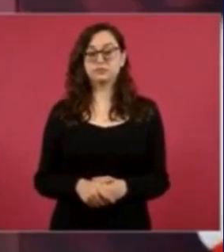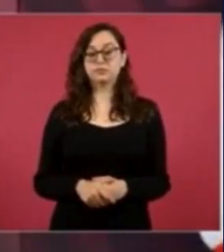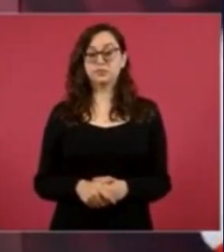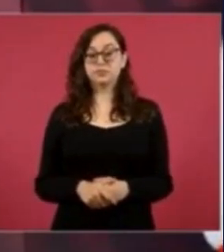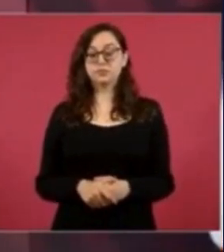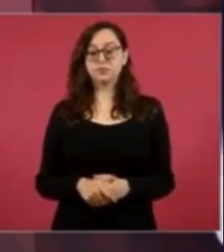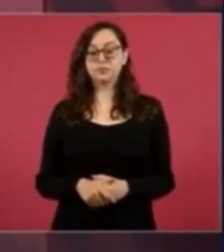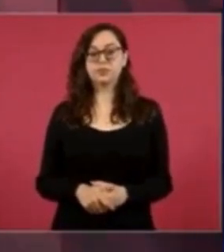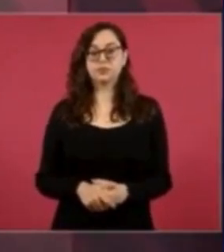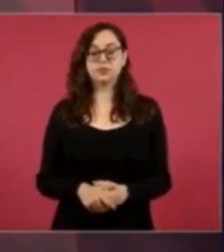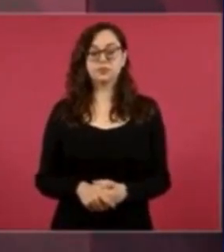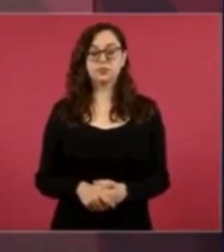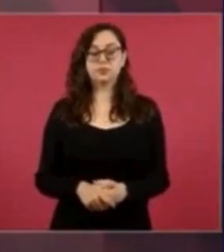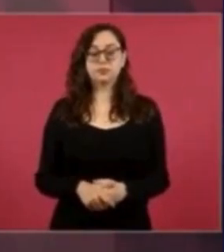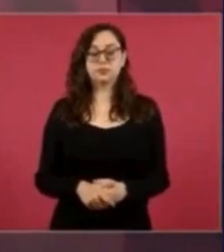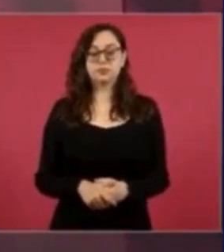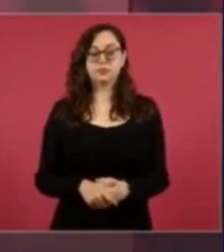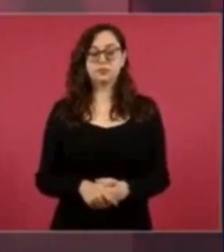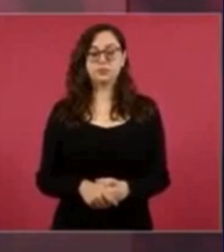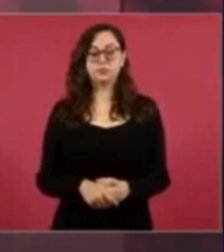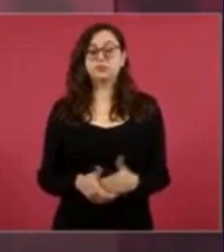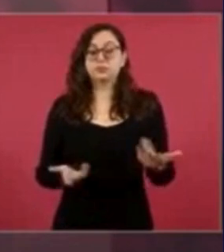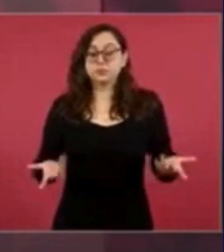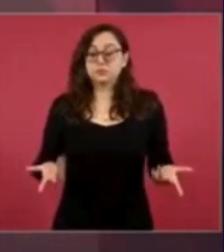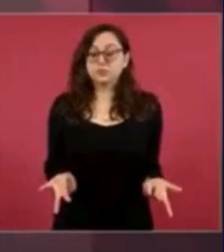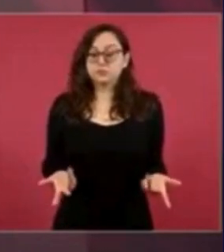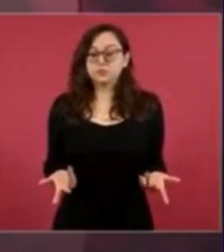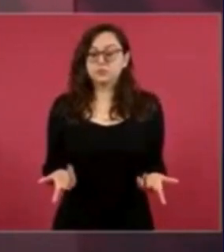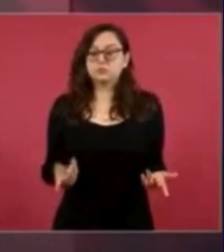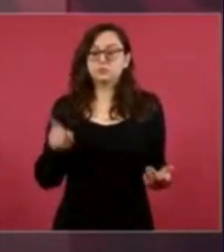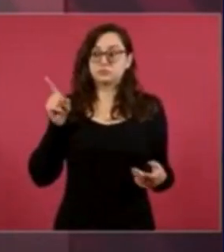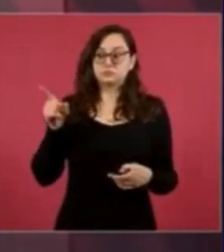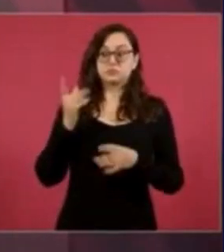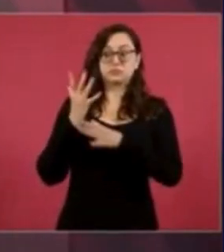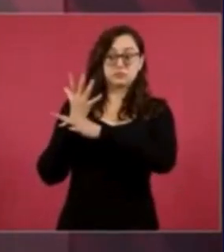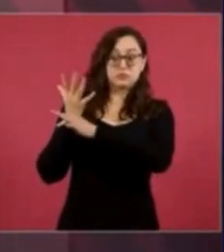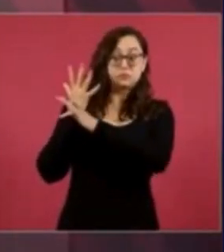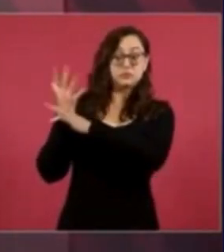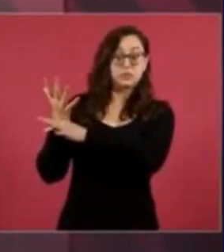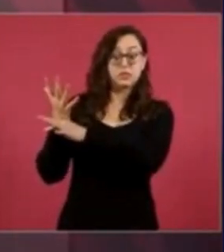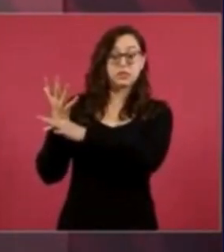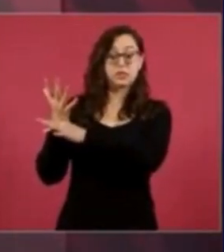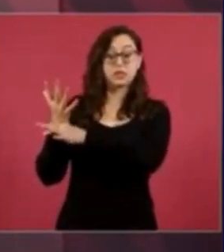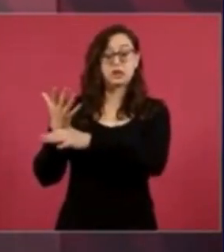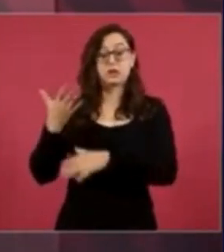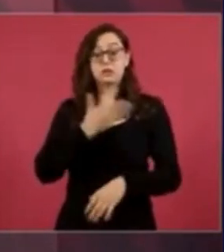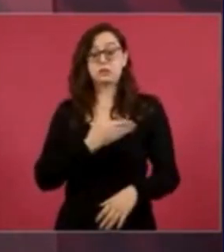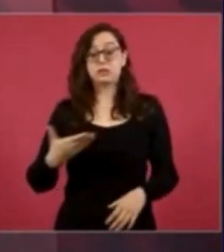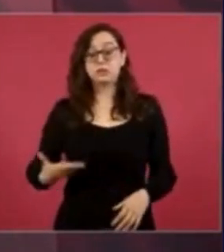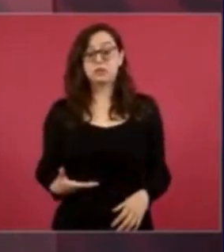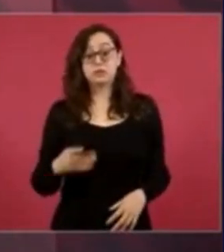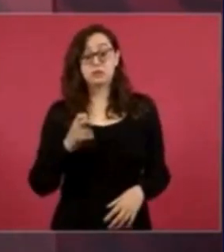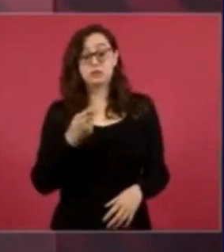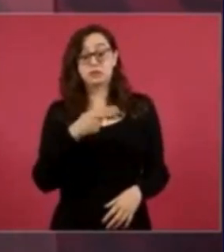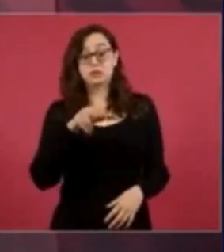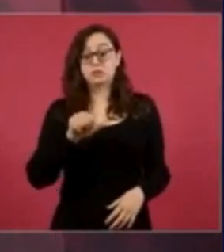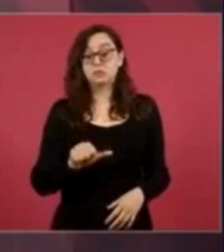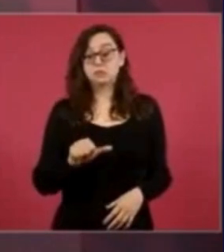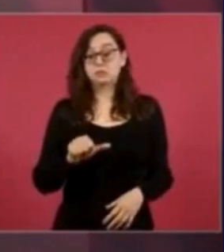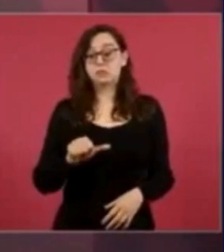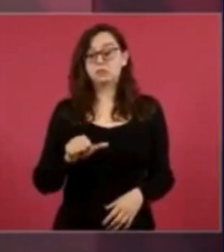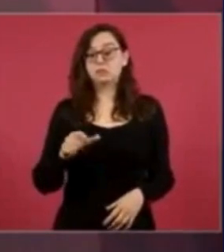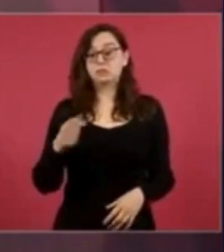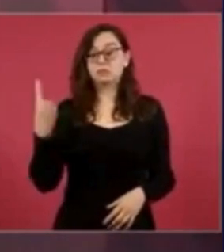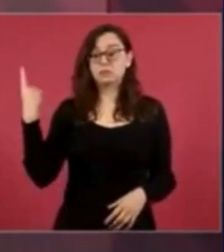fundamental y de trabajar en coordinación con las autoridades locales para resolver las situaciones de emergencia que afectan a las